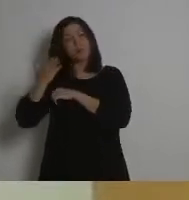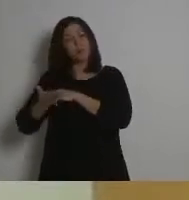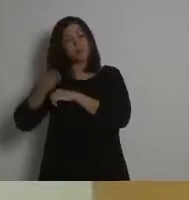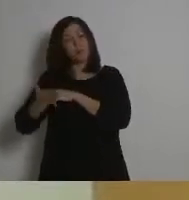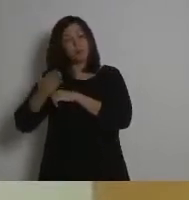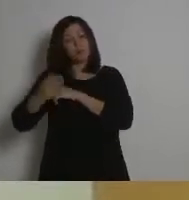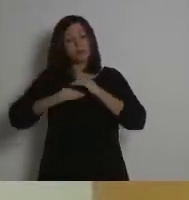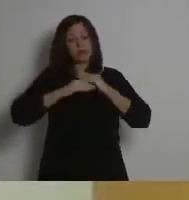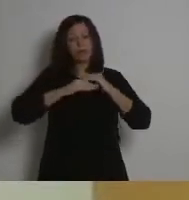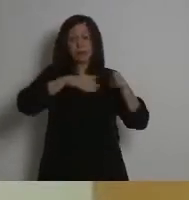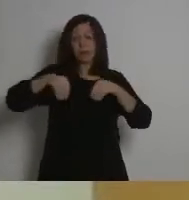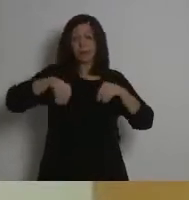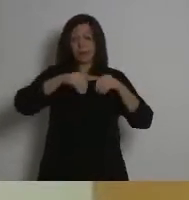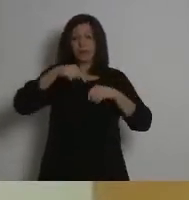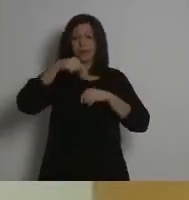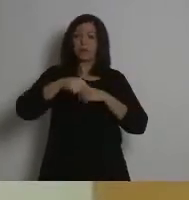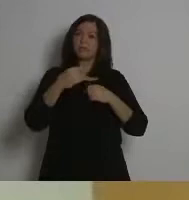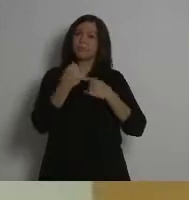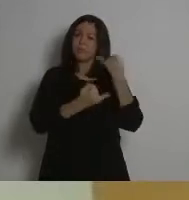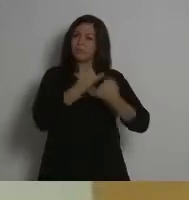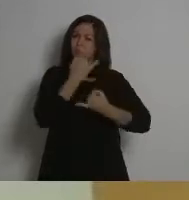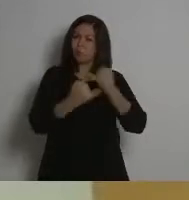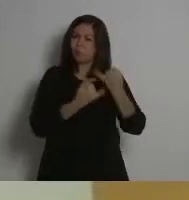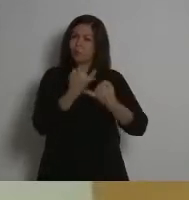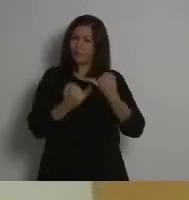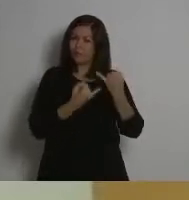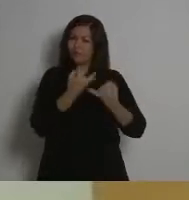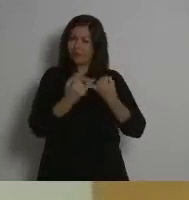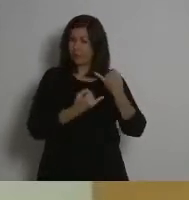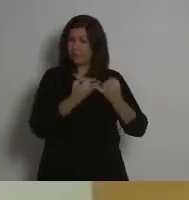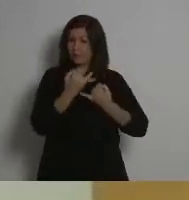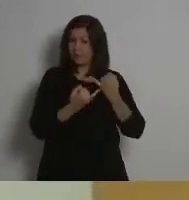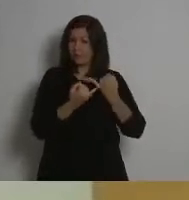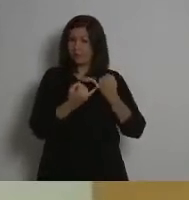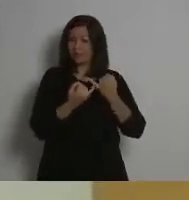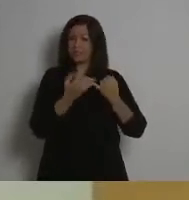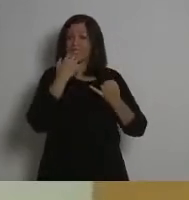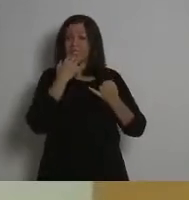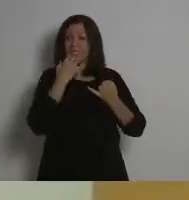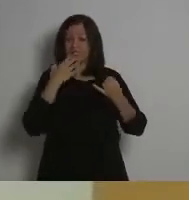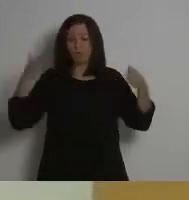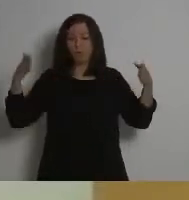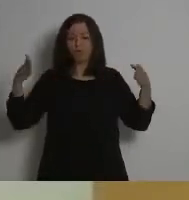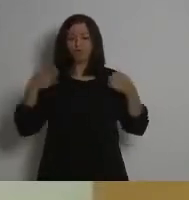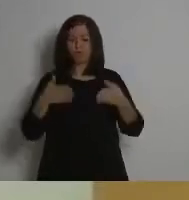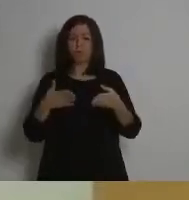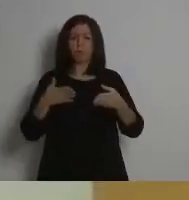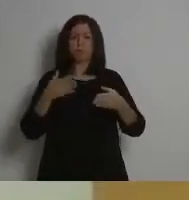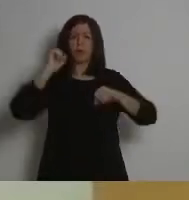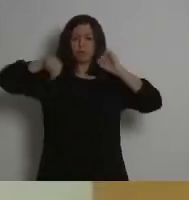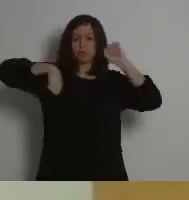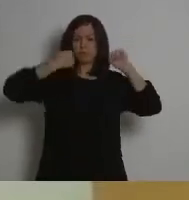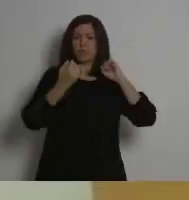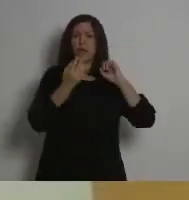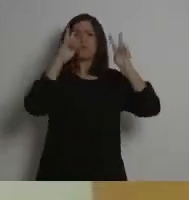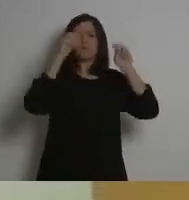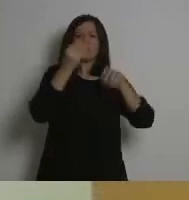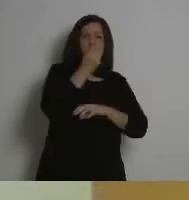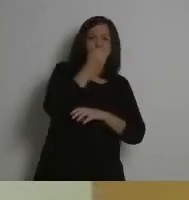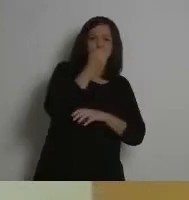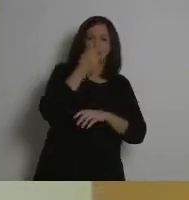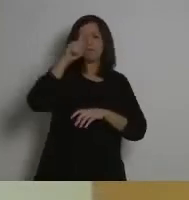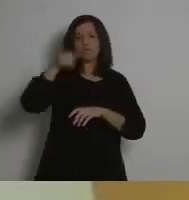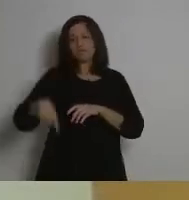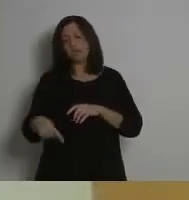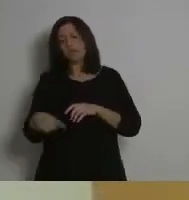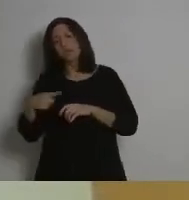activa a lo largo de los años y el acceso a la tierra es una de las principales problemáticas a las que afrontan las